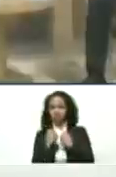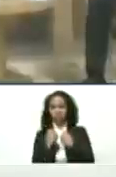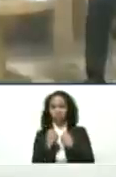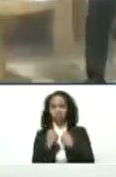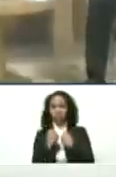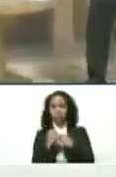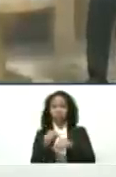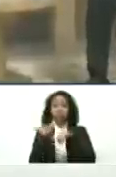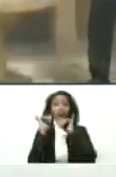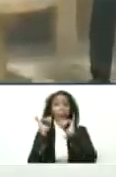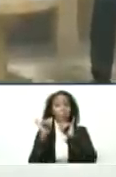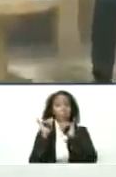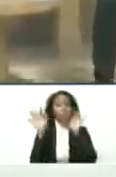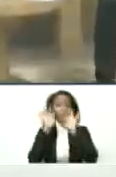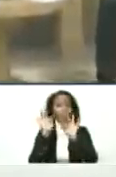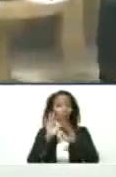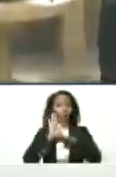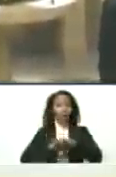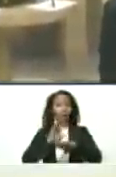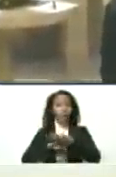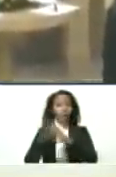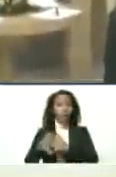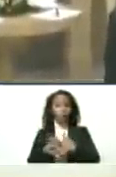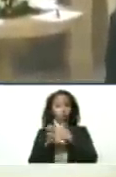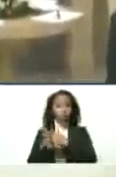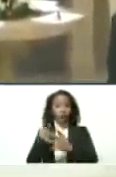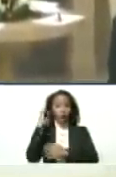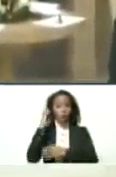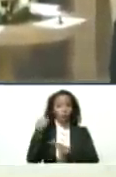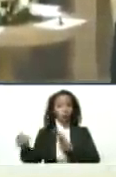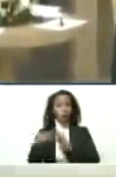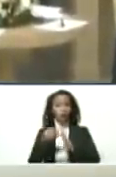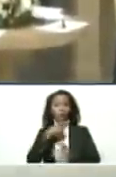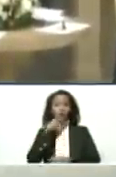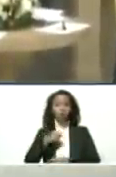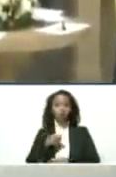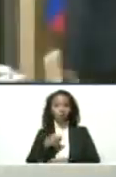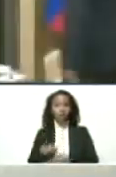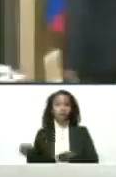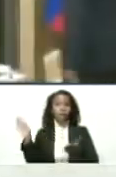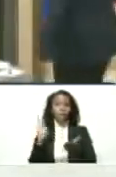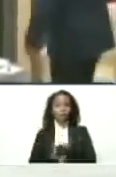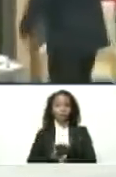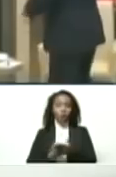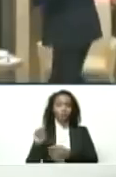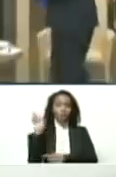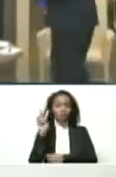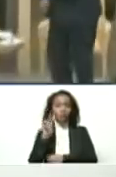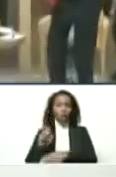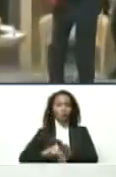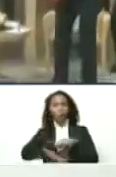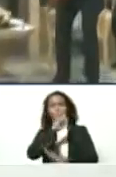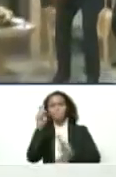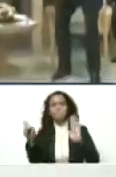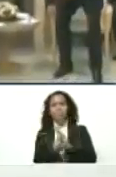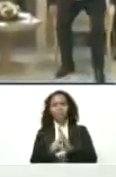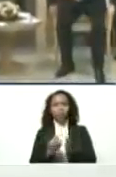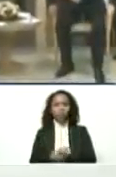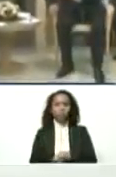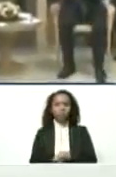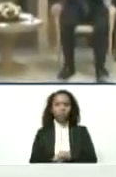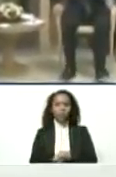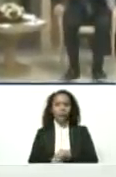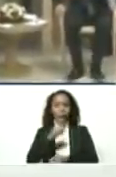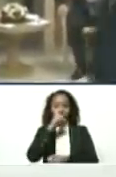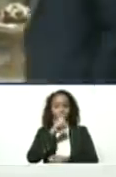Las mismas medidas que anuncia Estados Unidos y Europa contra Rusia se le aplicaron a Venezuela completico en el